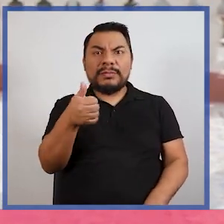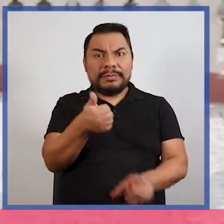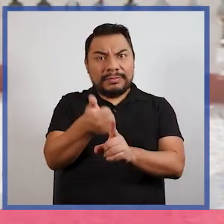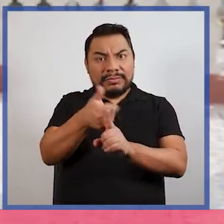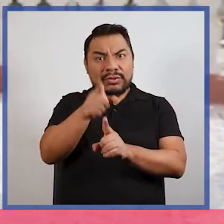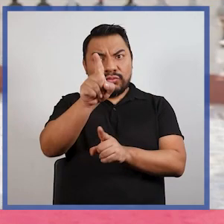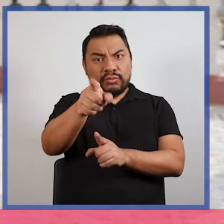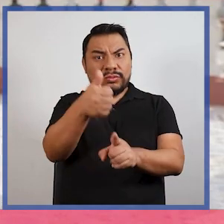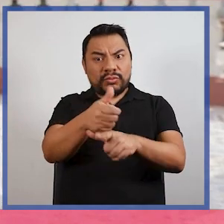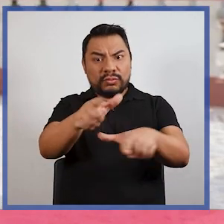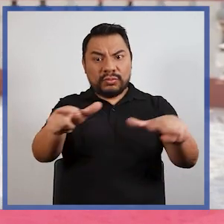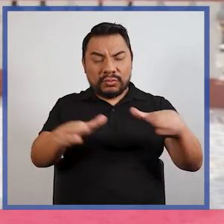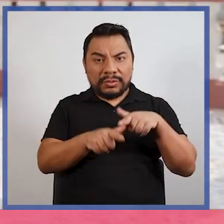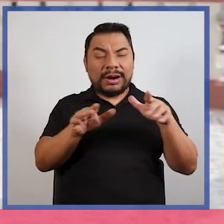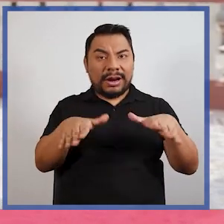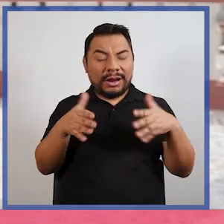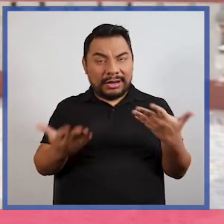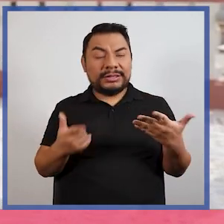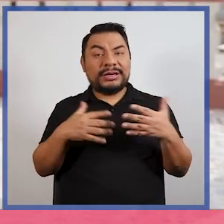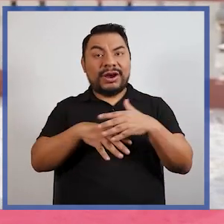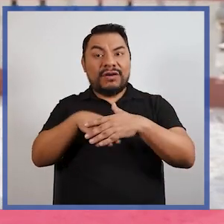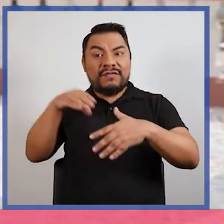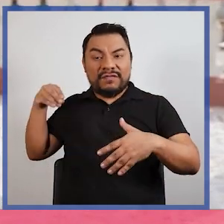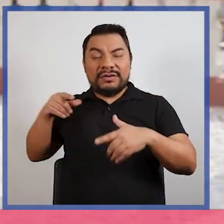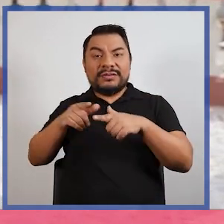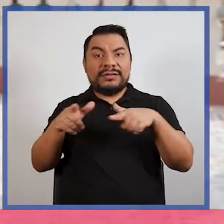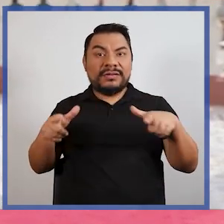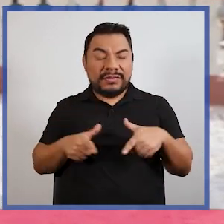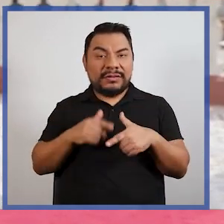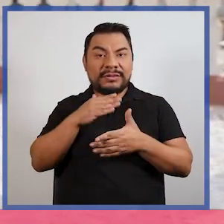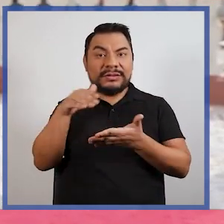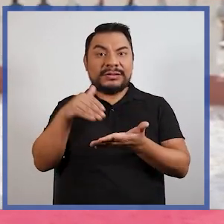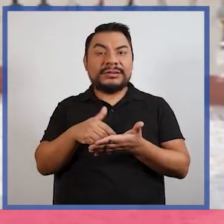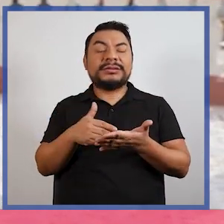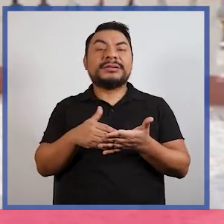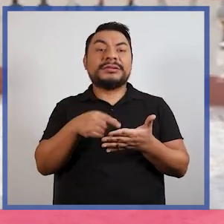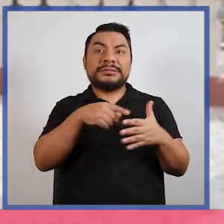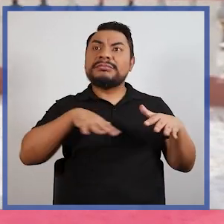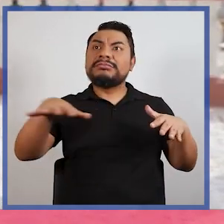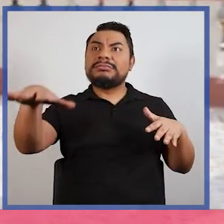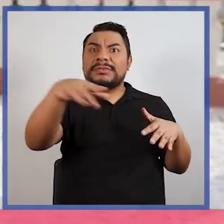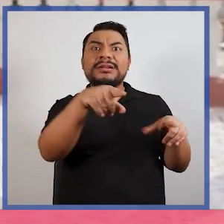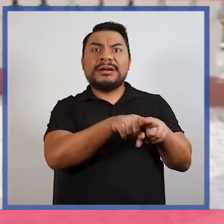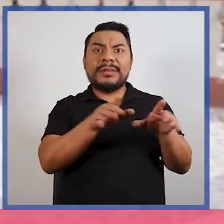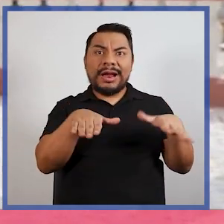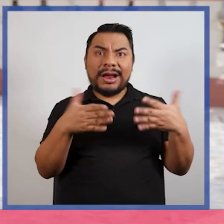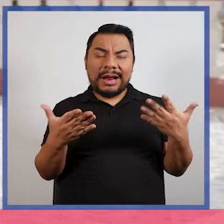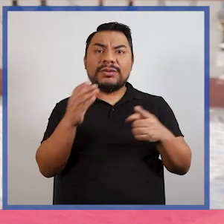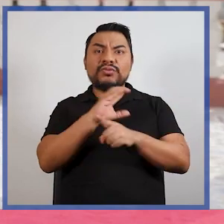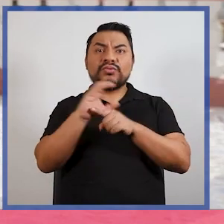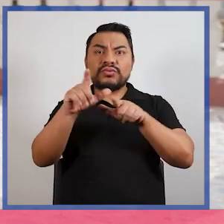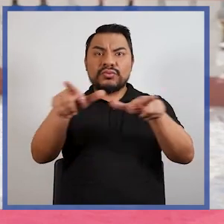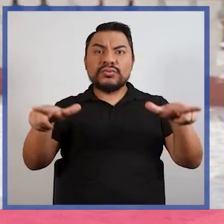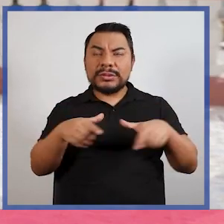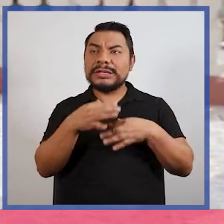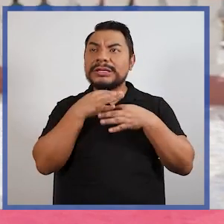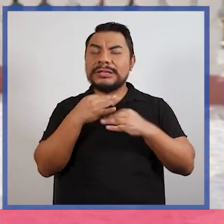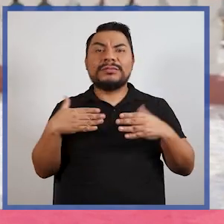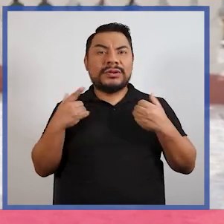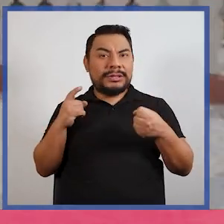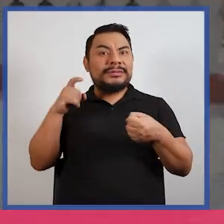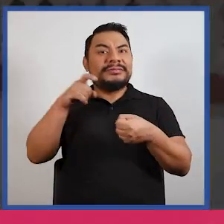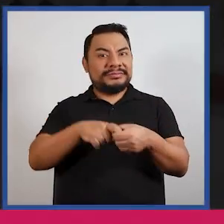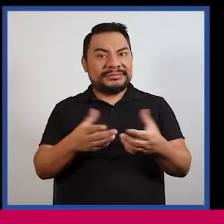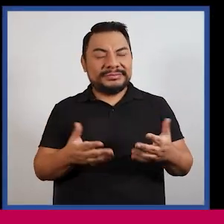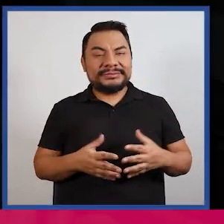propios distritos, en nuestros propios barrios, fuera de esta zona central, podemos encontrar también iniciativas y espacios interesantes para